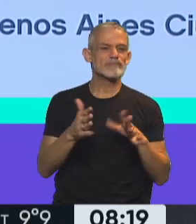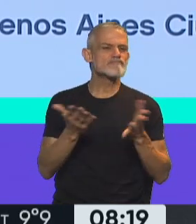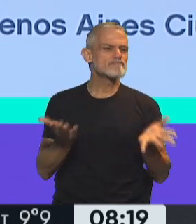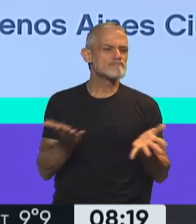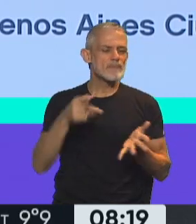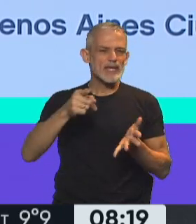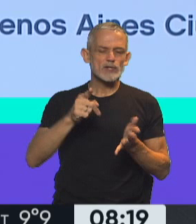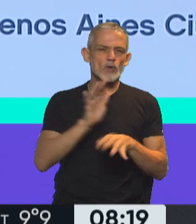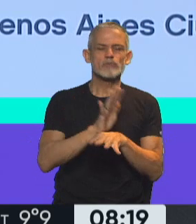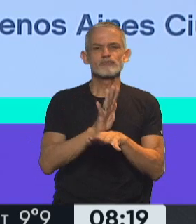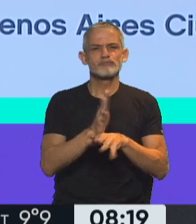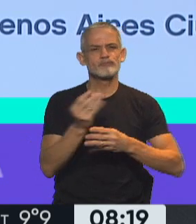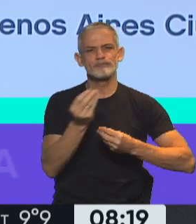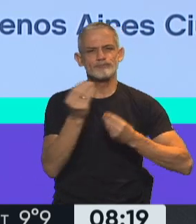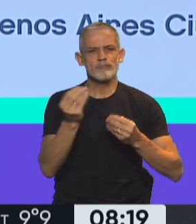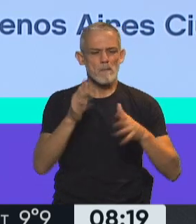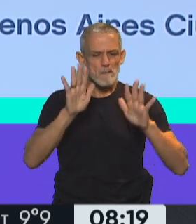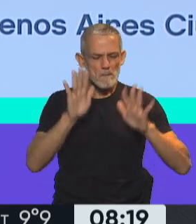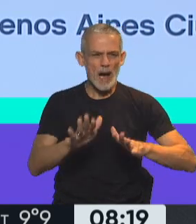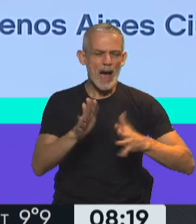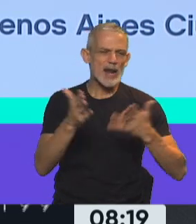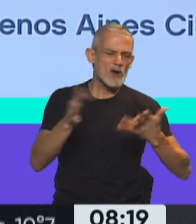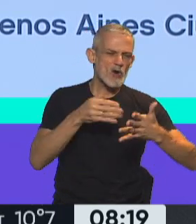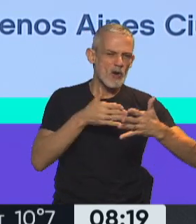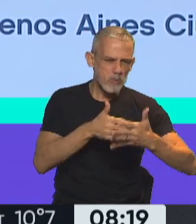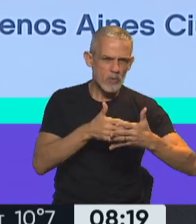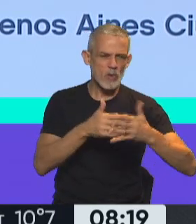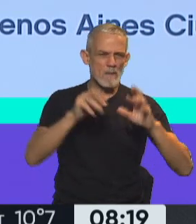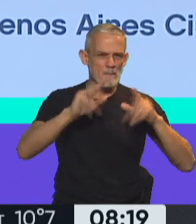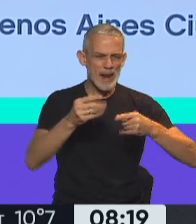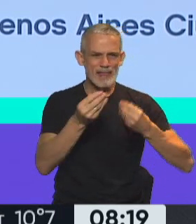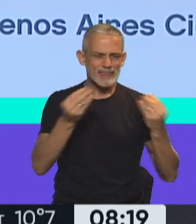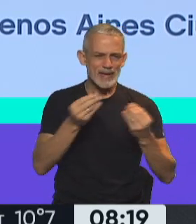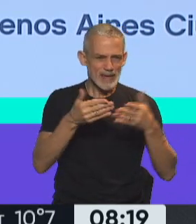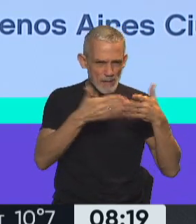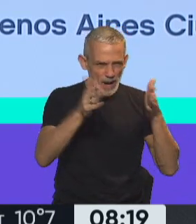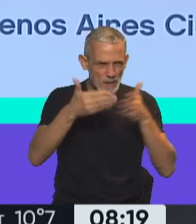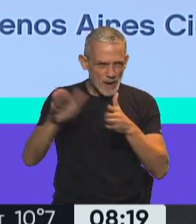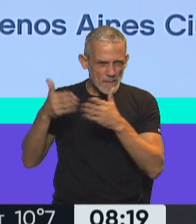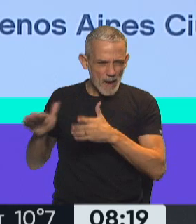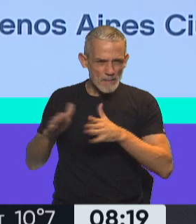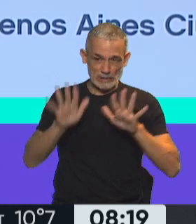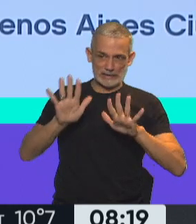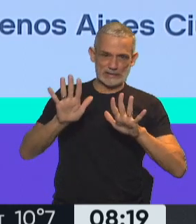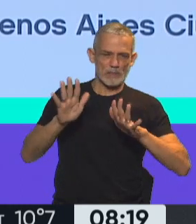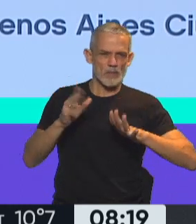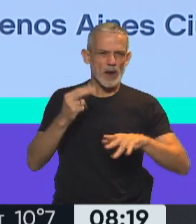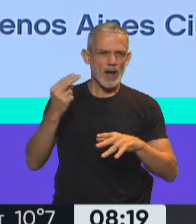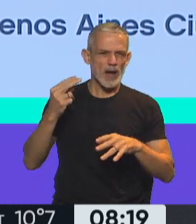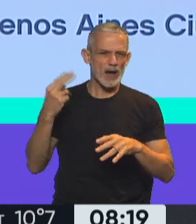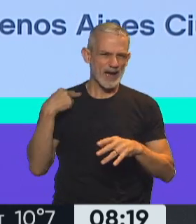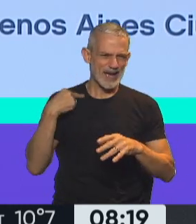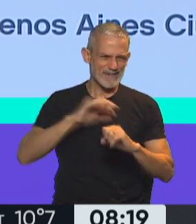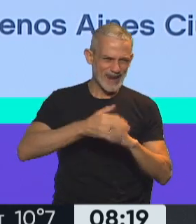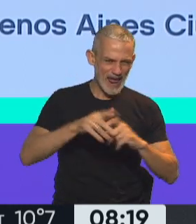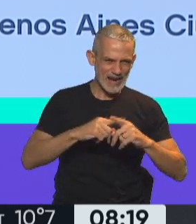¿Esto detiene, pone algún tipo de freno al plan de aperturas que anunció en su momento el jefe de gobierno de la ciudad?